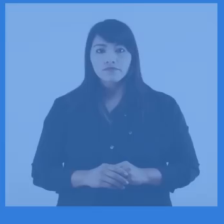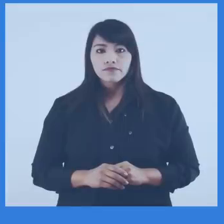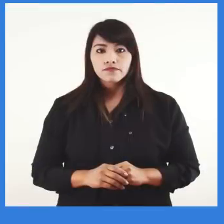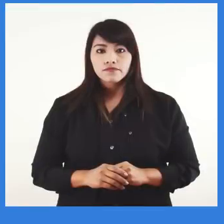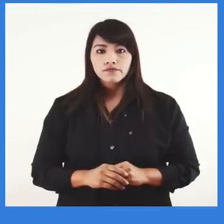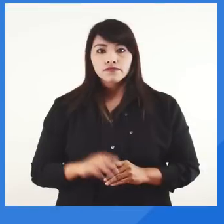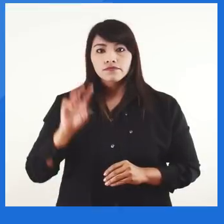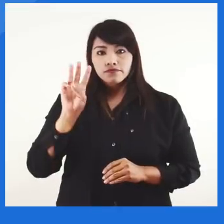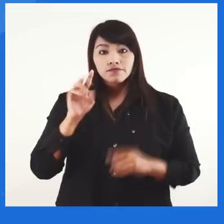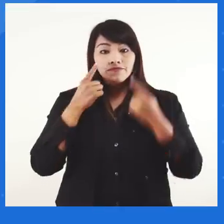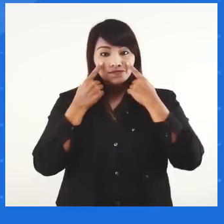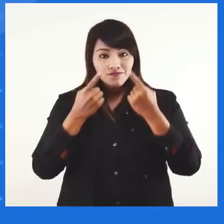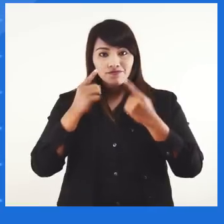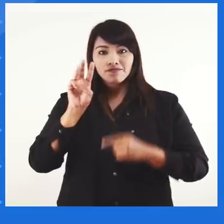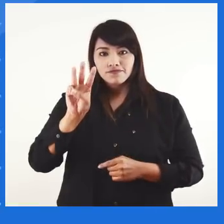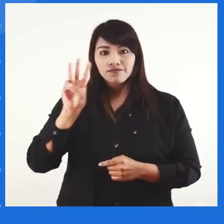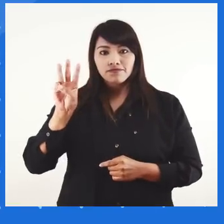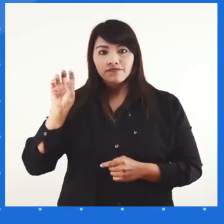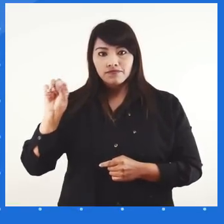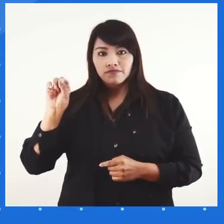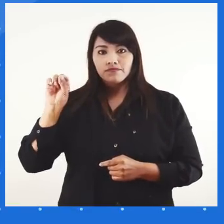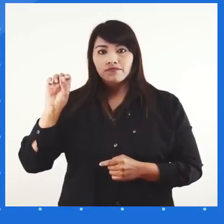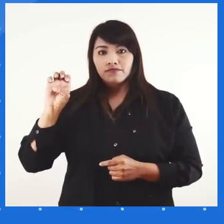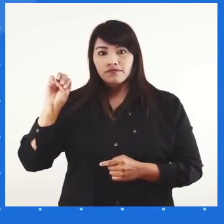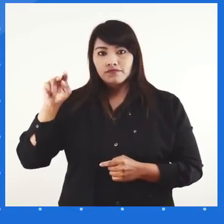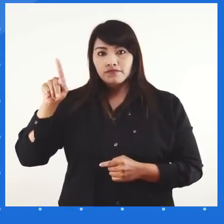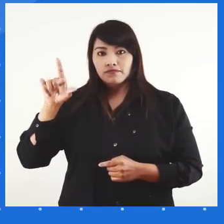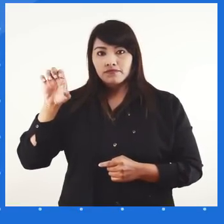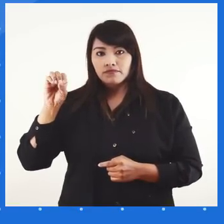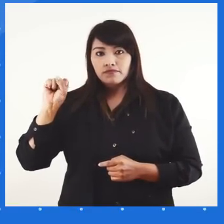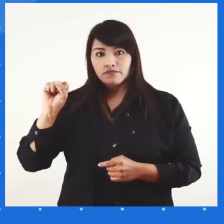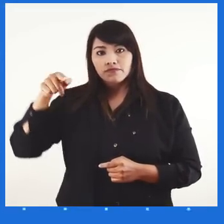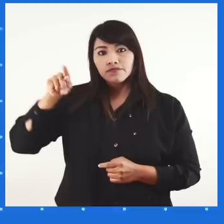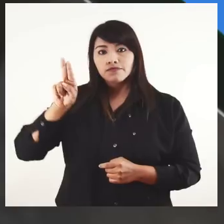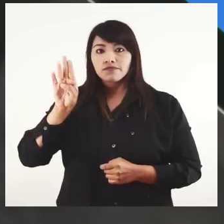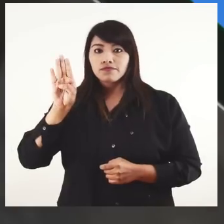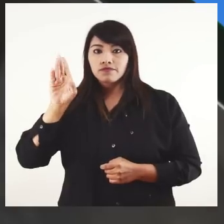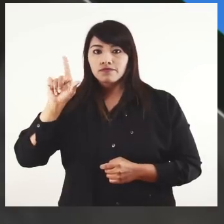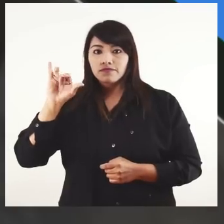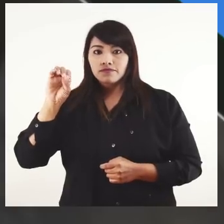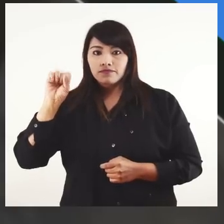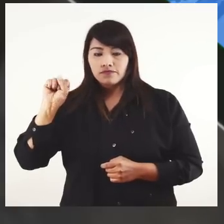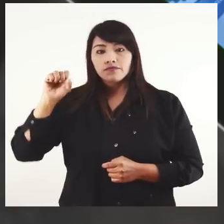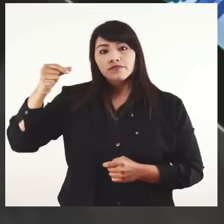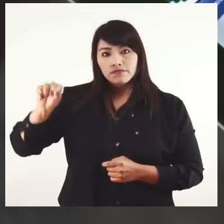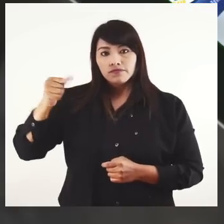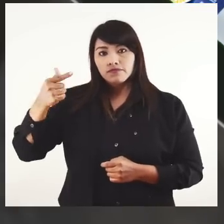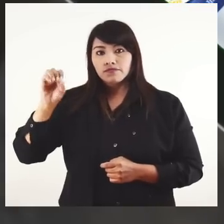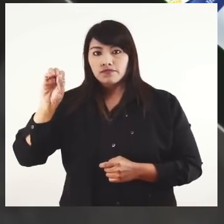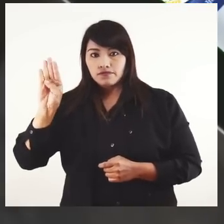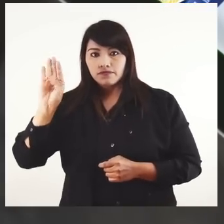Te presentamos Empleospublicos.gov.sb, un espacio que abre el gobierno para facilitar,